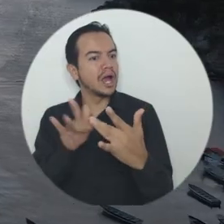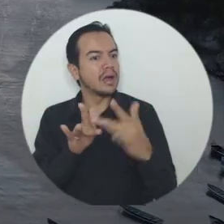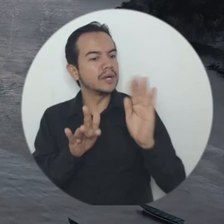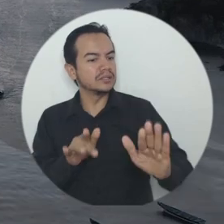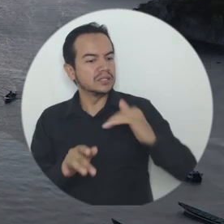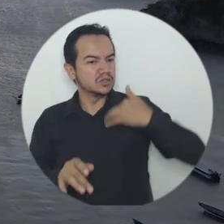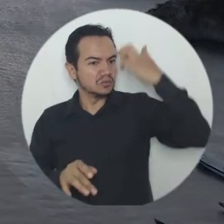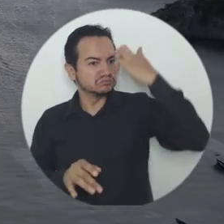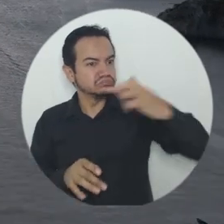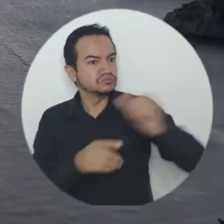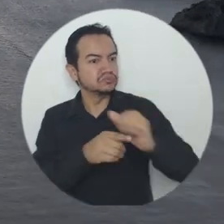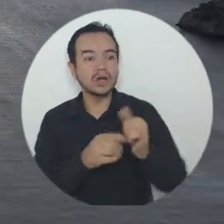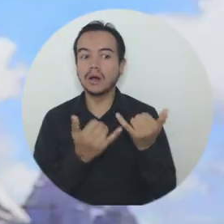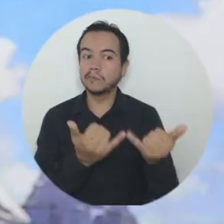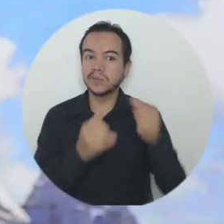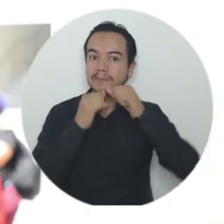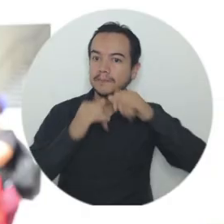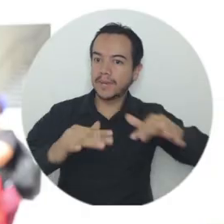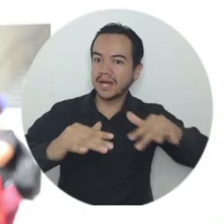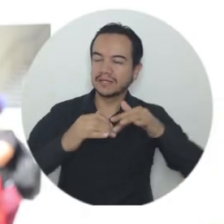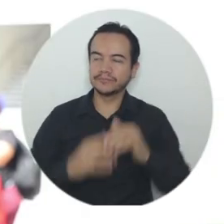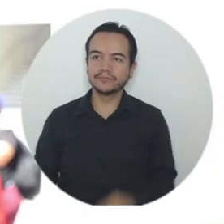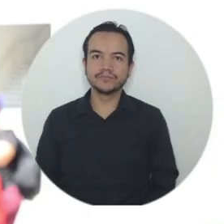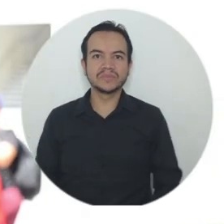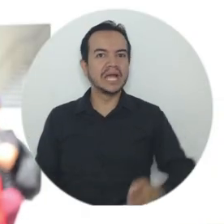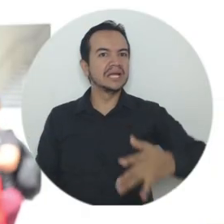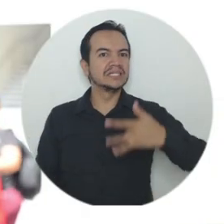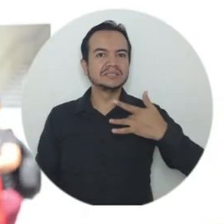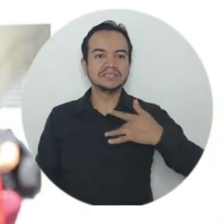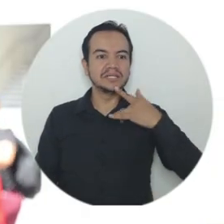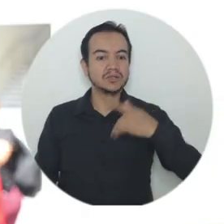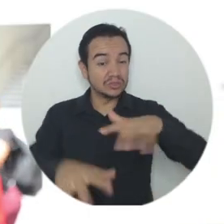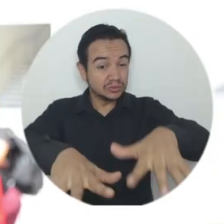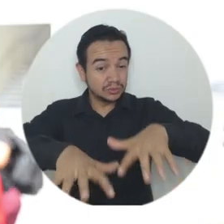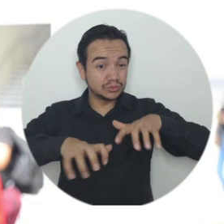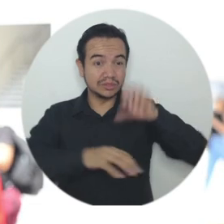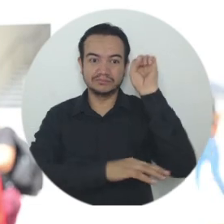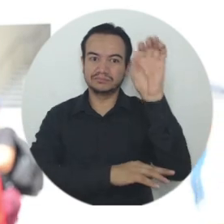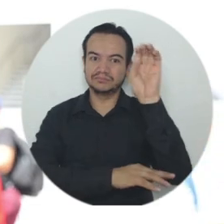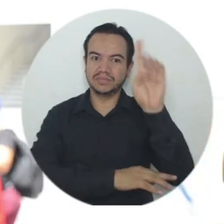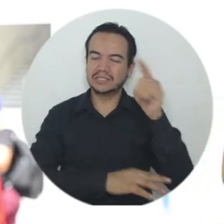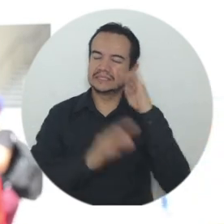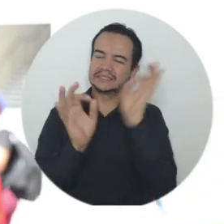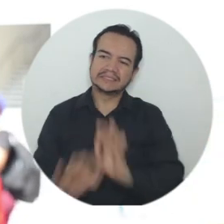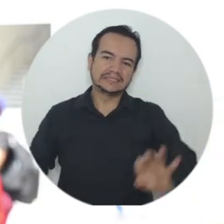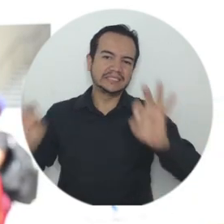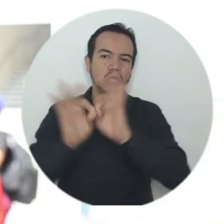intervenir o ejercer sus profesiones. El evento me pareció interesante debido a que instituciones